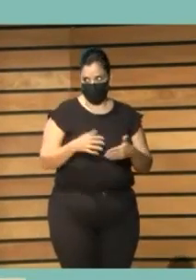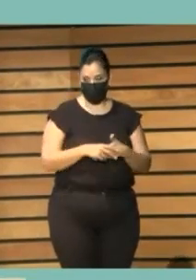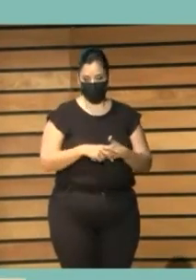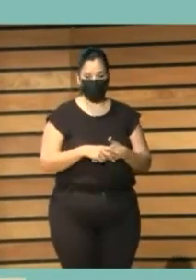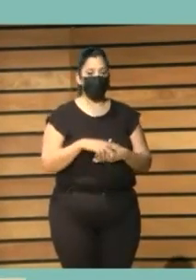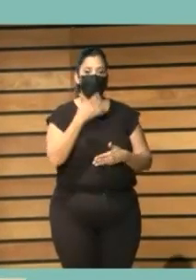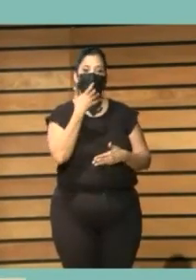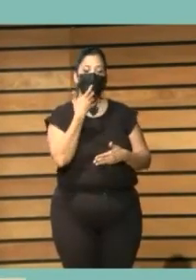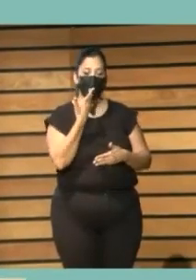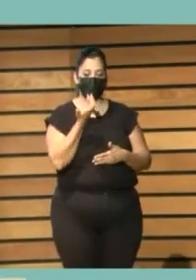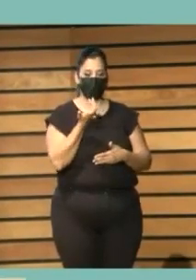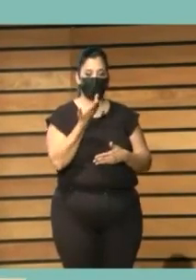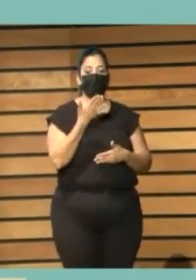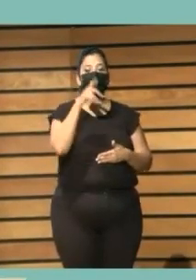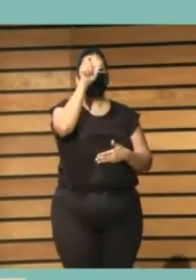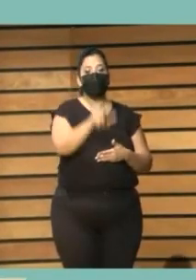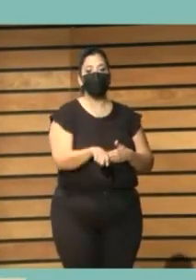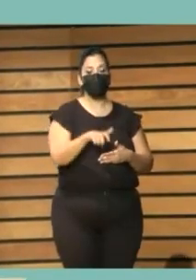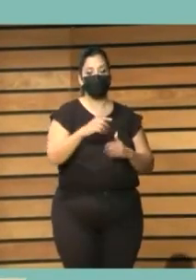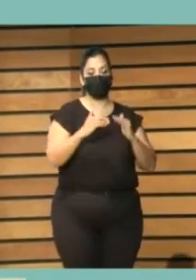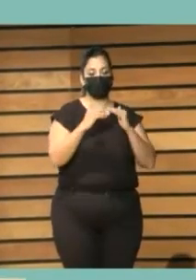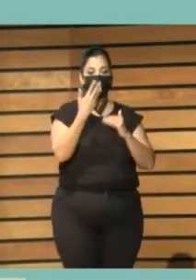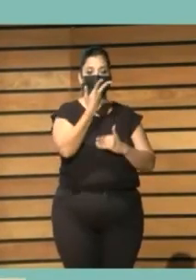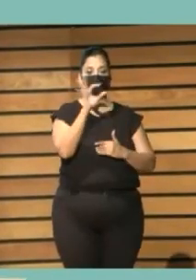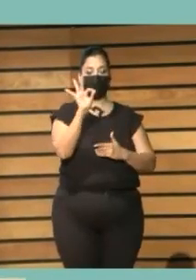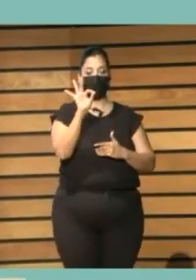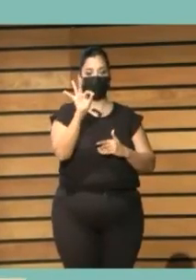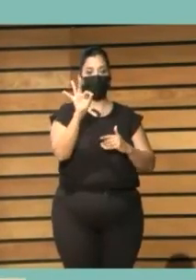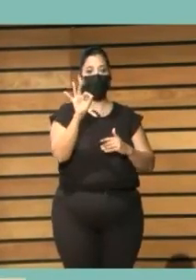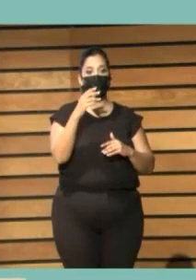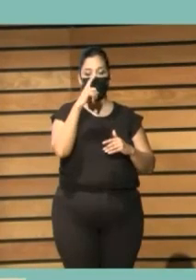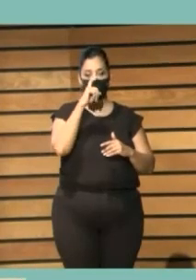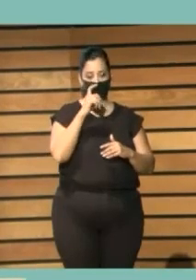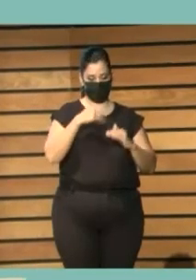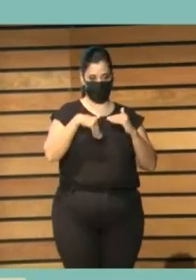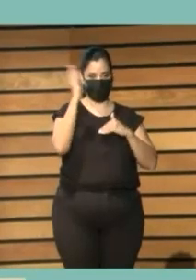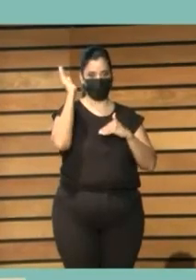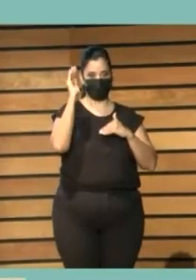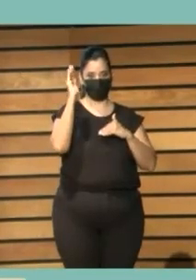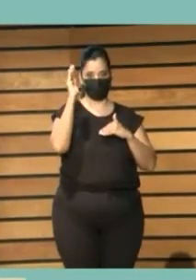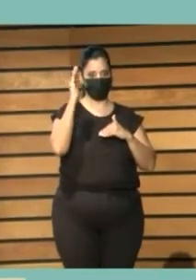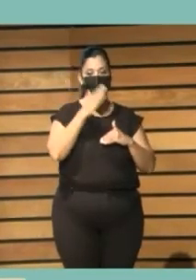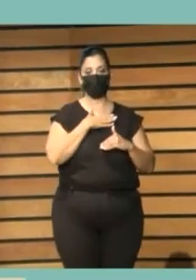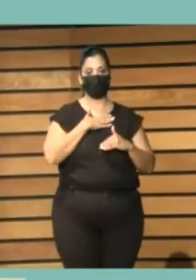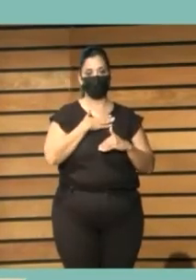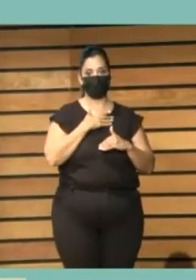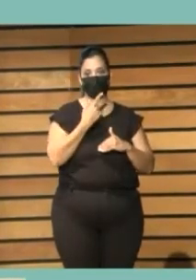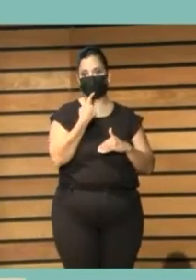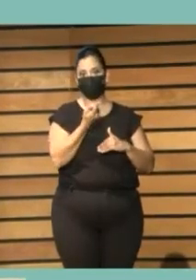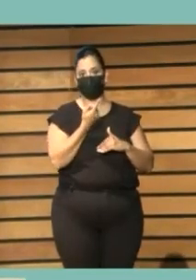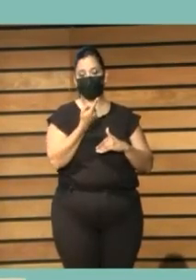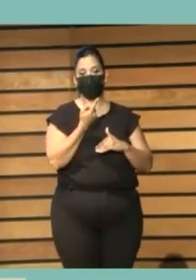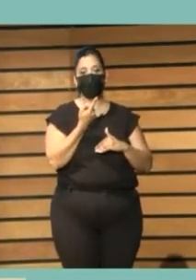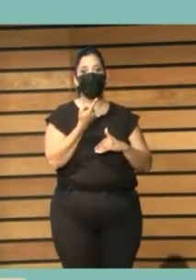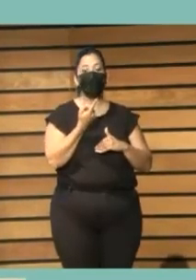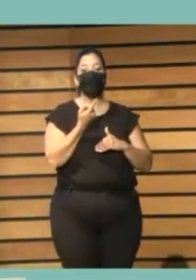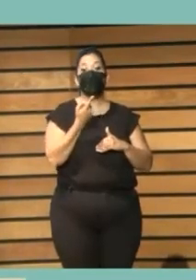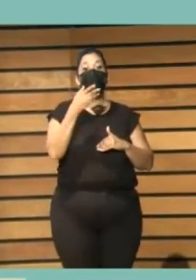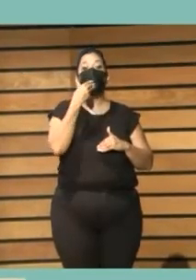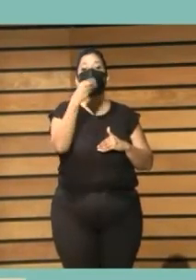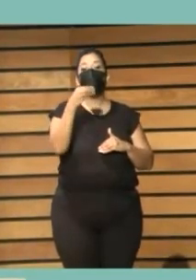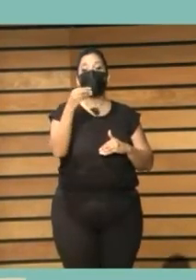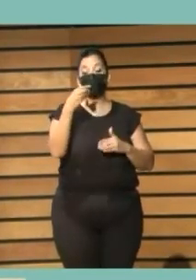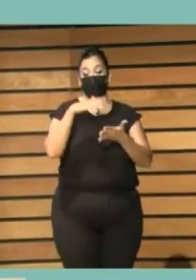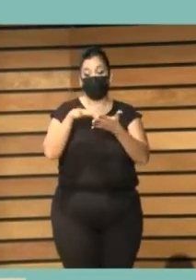Personas mayores de 55 años. ¿Qué queríamos destruir? Solo los jóvenes saben utilizar la tecnología.